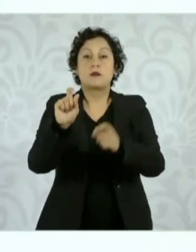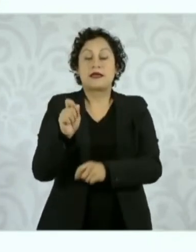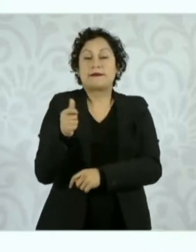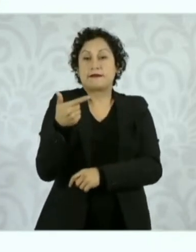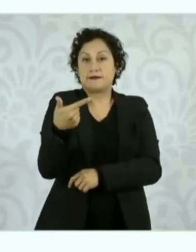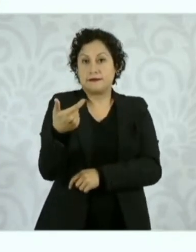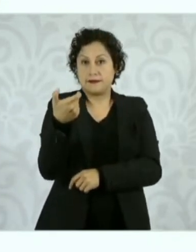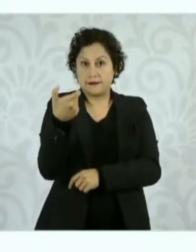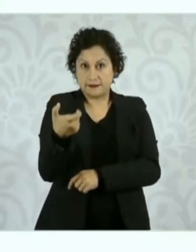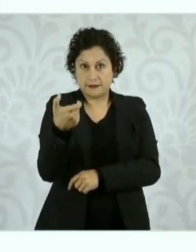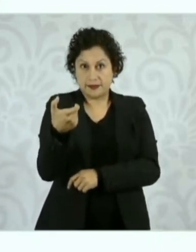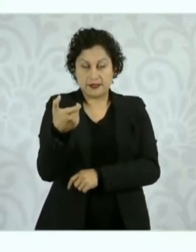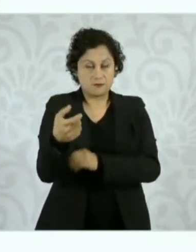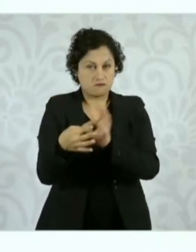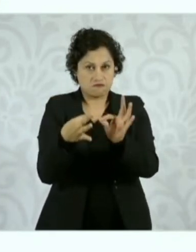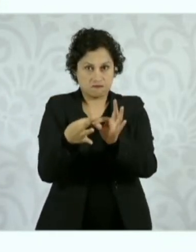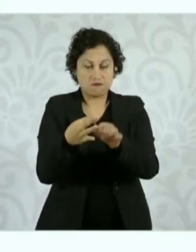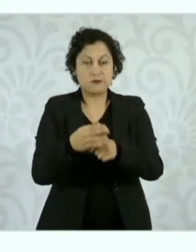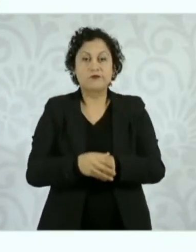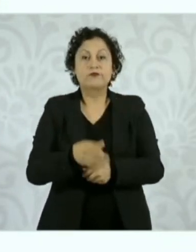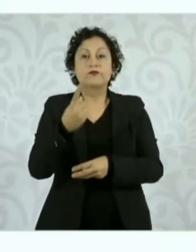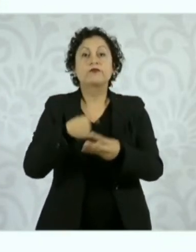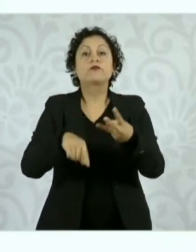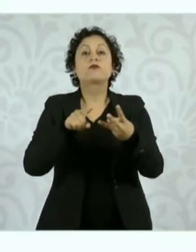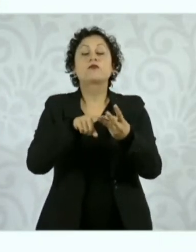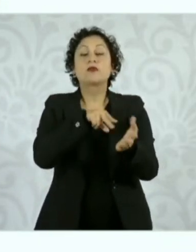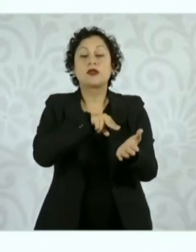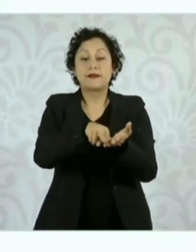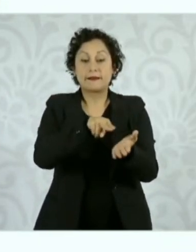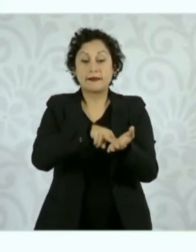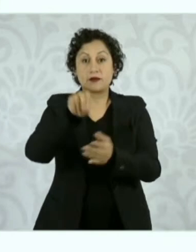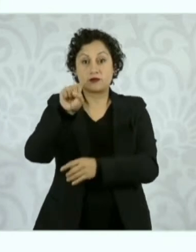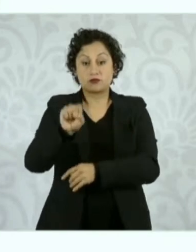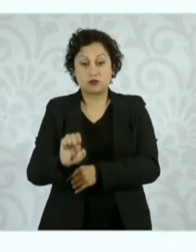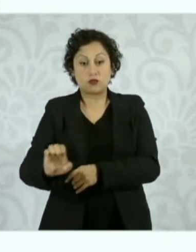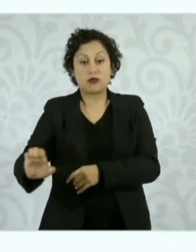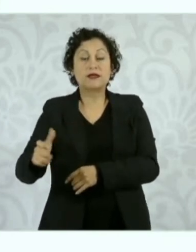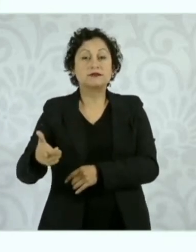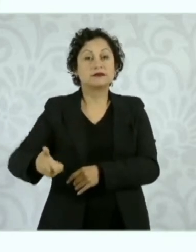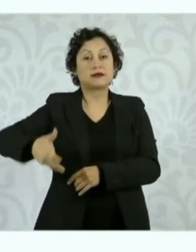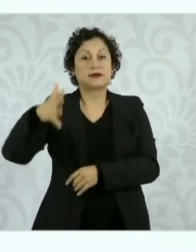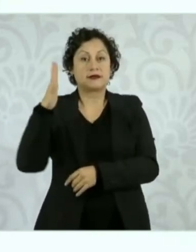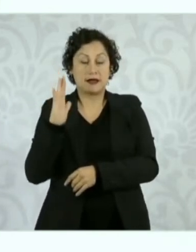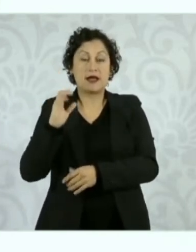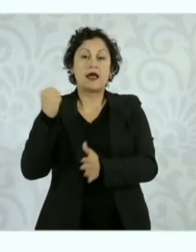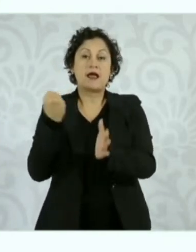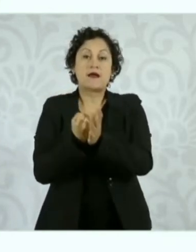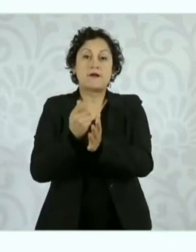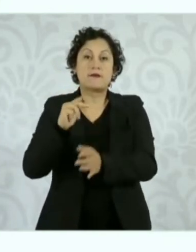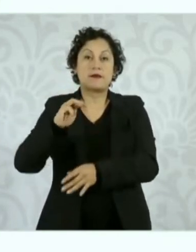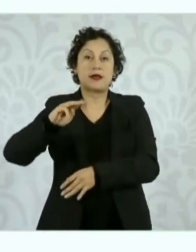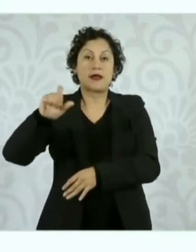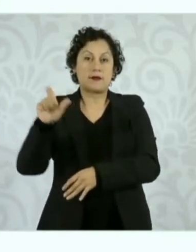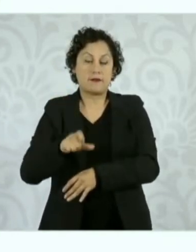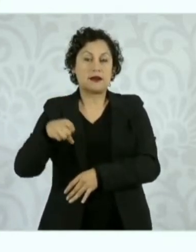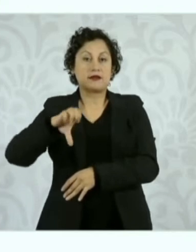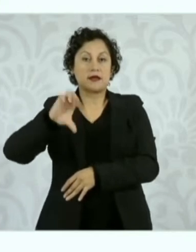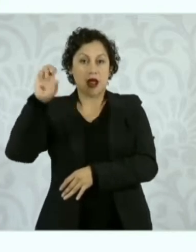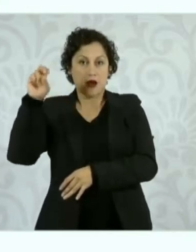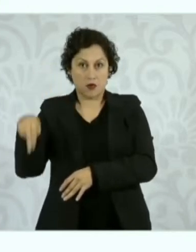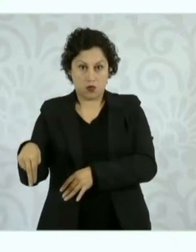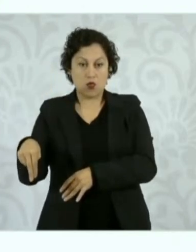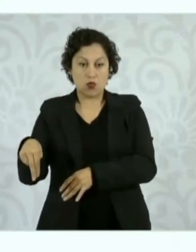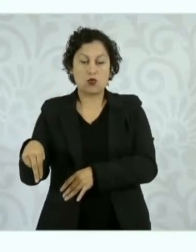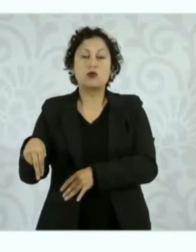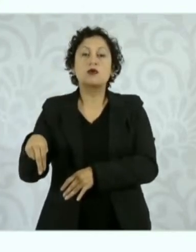pesos cerrados y diésel en la región sureste, la marca Pemex, combustibles de Cancún, en Cancún, Quintana